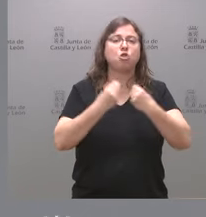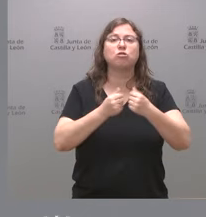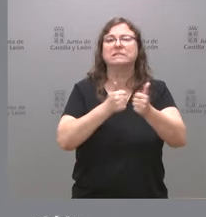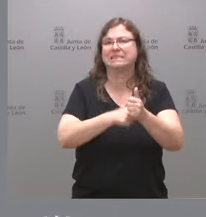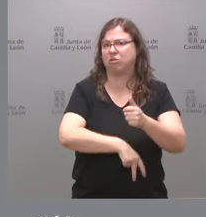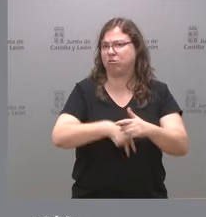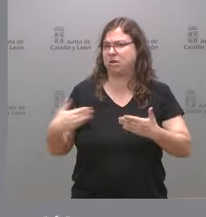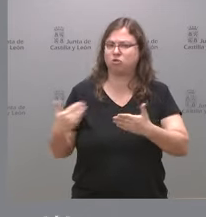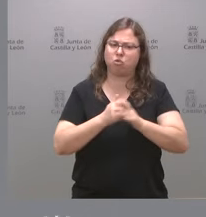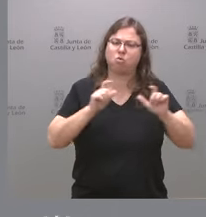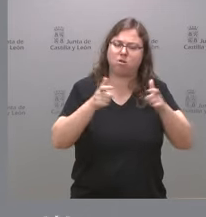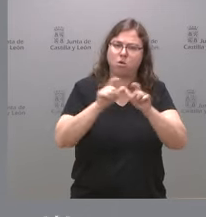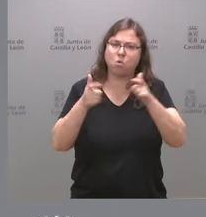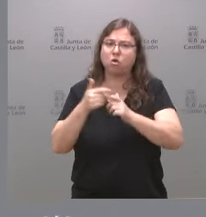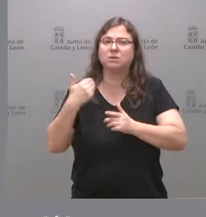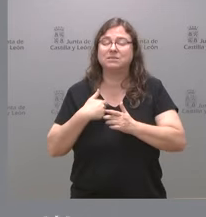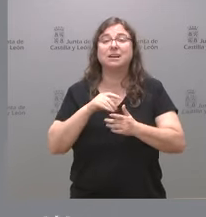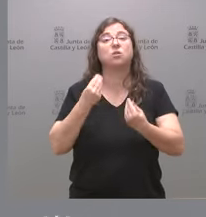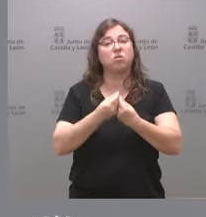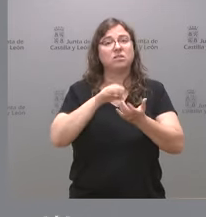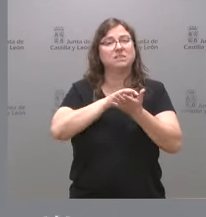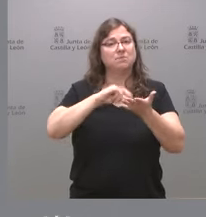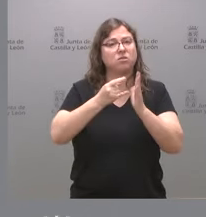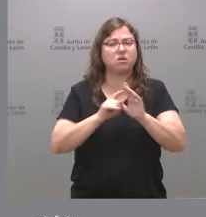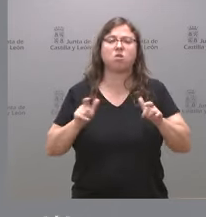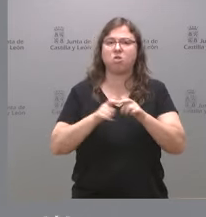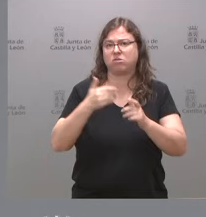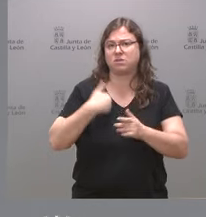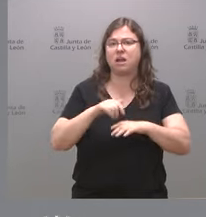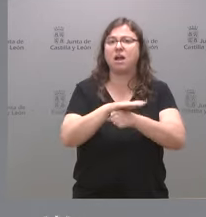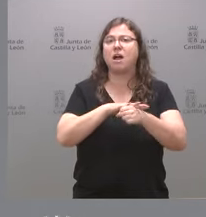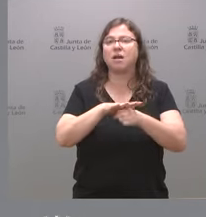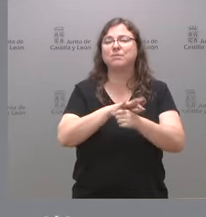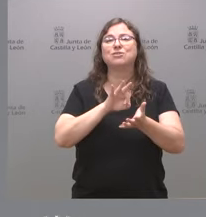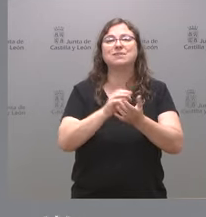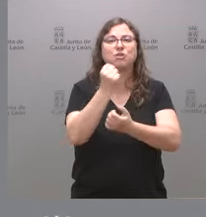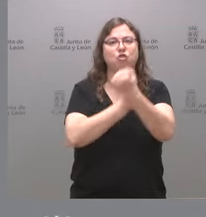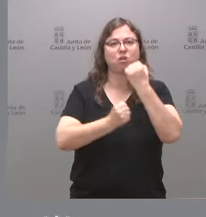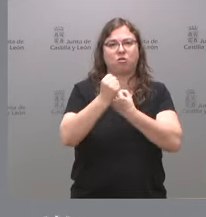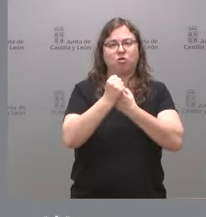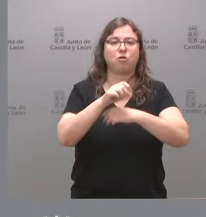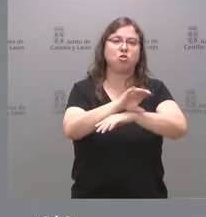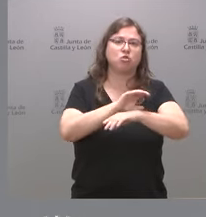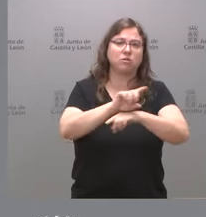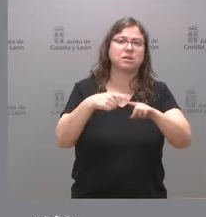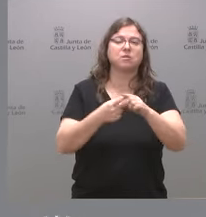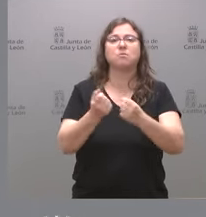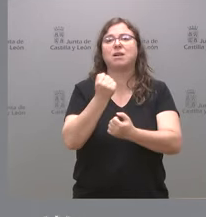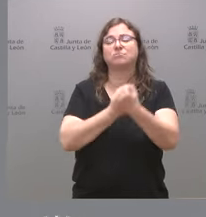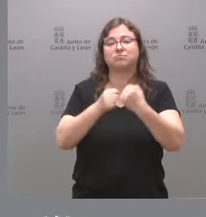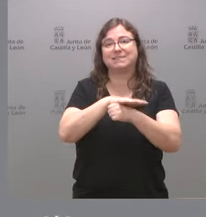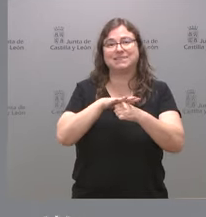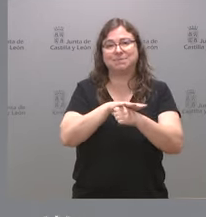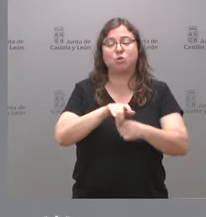y hemos tenido reuniones ya con los servicios técnicos en el ámbito de los servicios económicos de las consejerías y en el ámbito de los servicios de personal